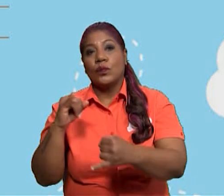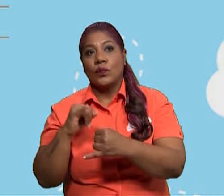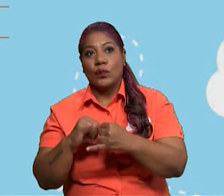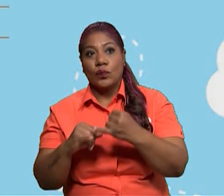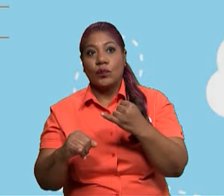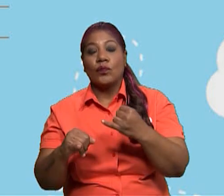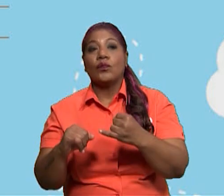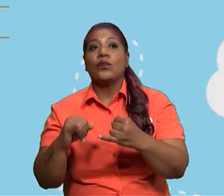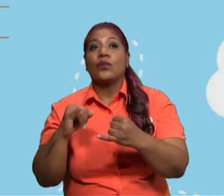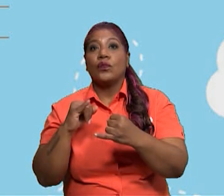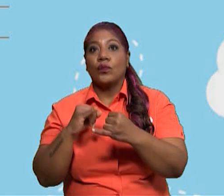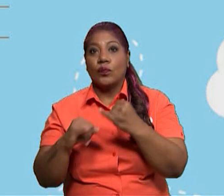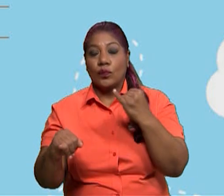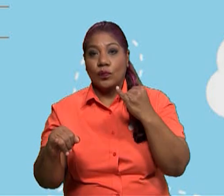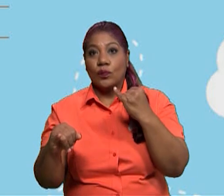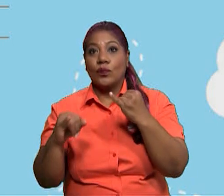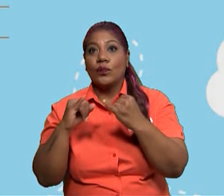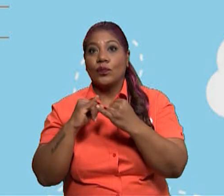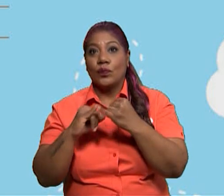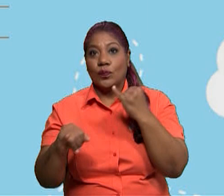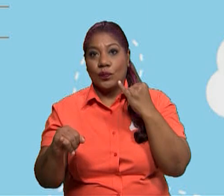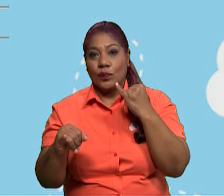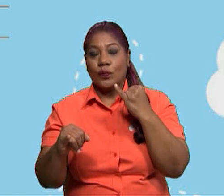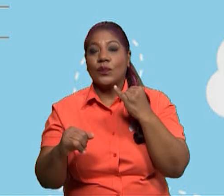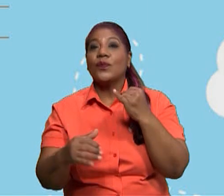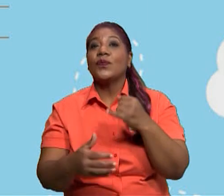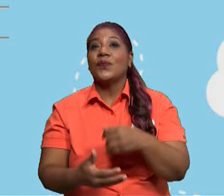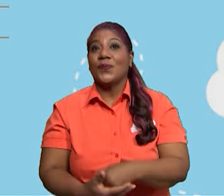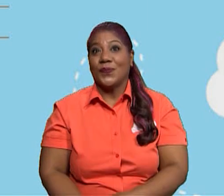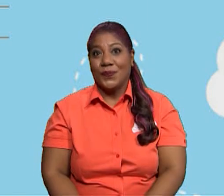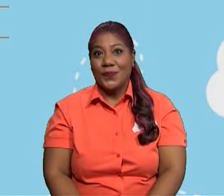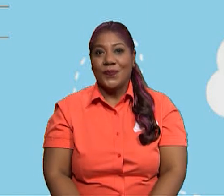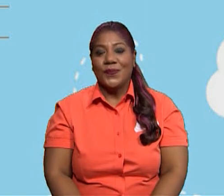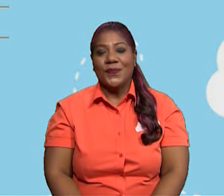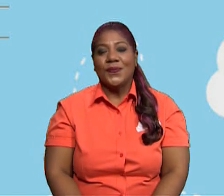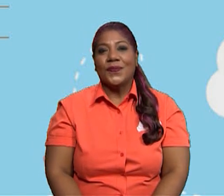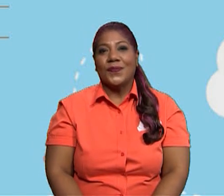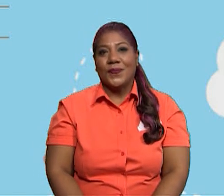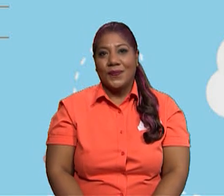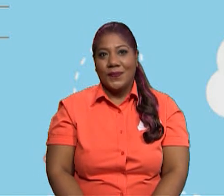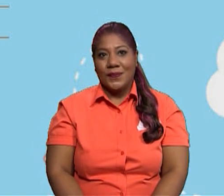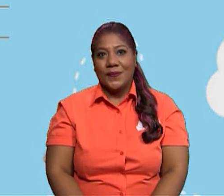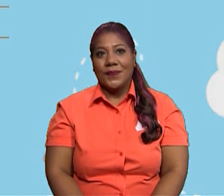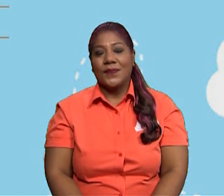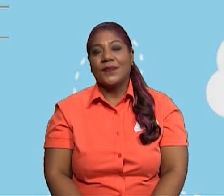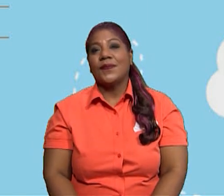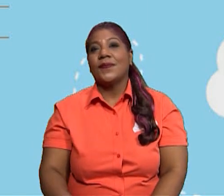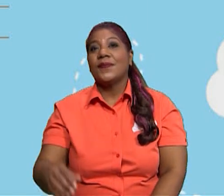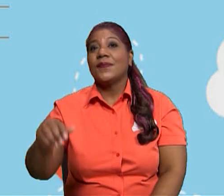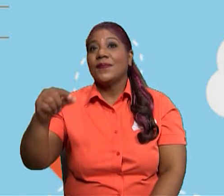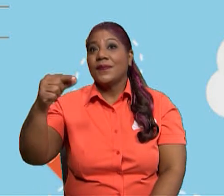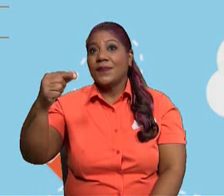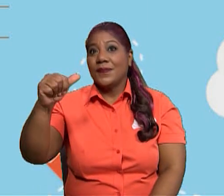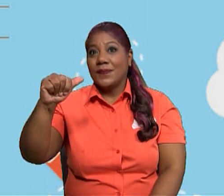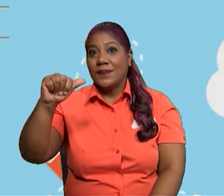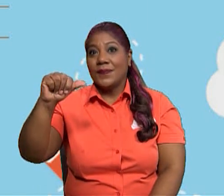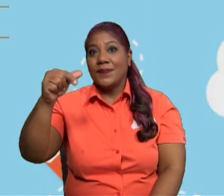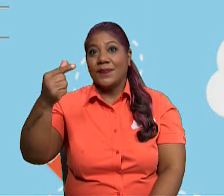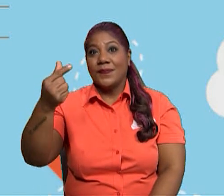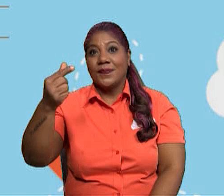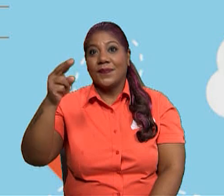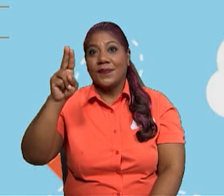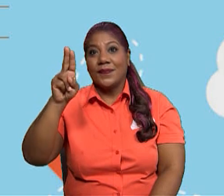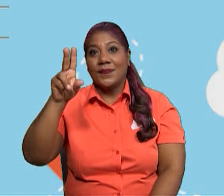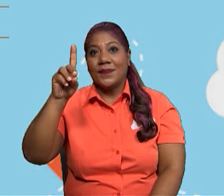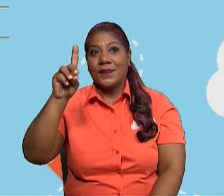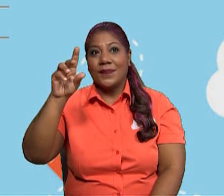Perdón, tienen su sílaba tónica al final de la palabra. Por ejemplo, provocar. Aquí la estrella me marca de una